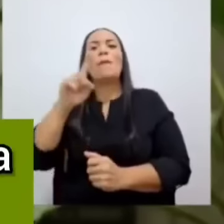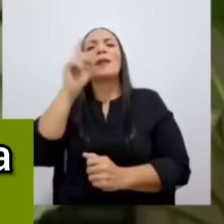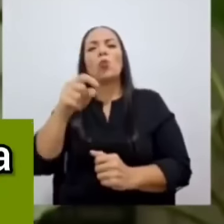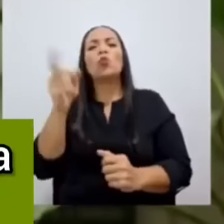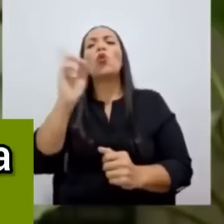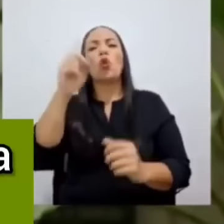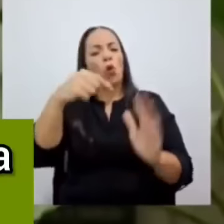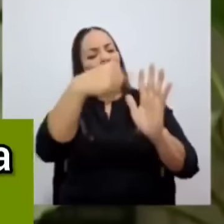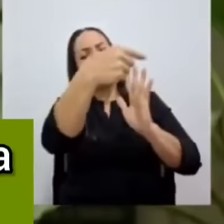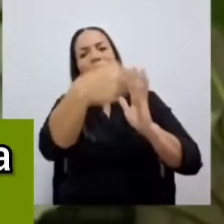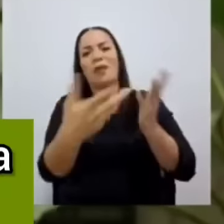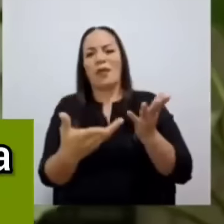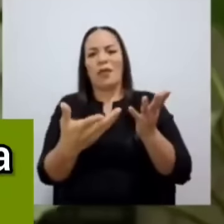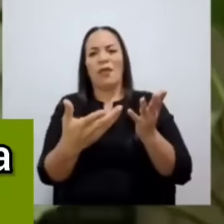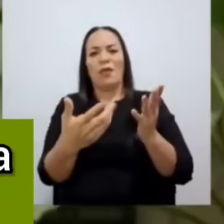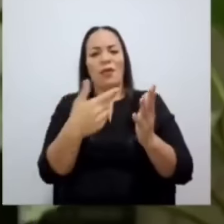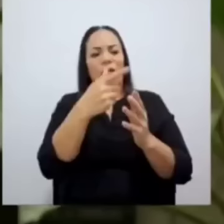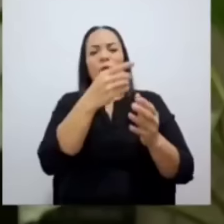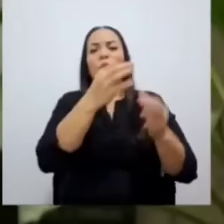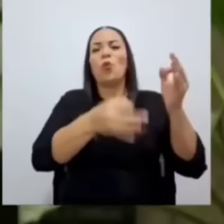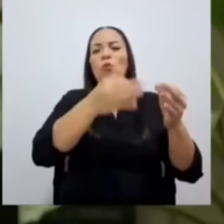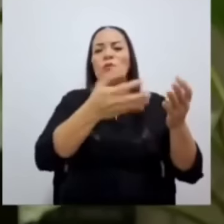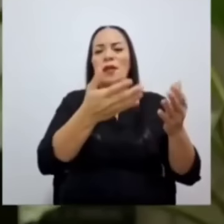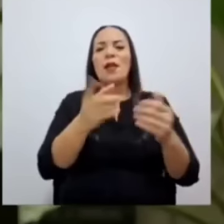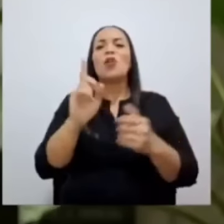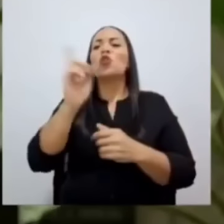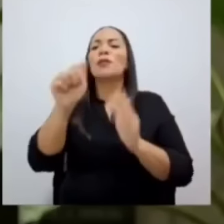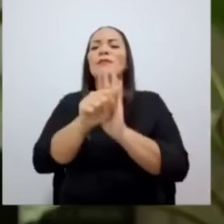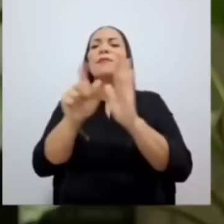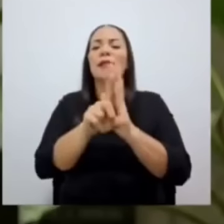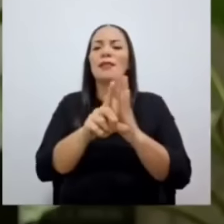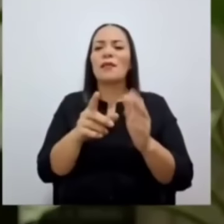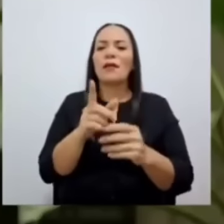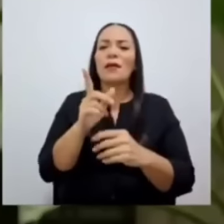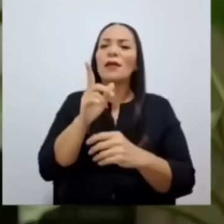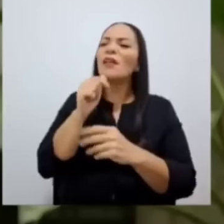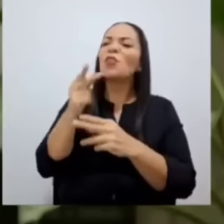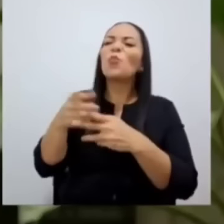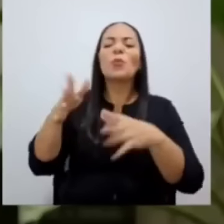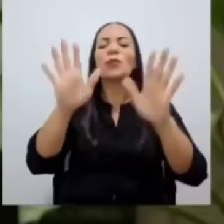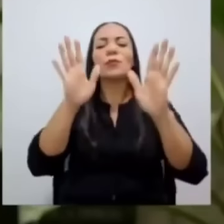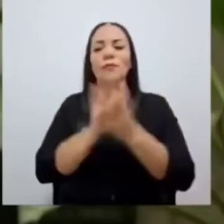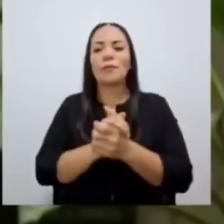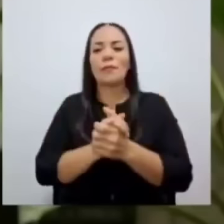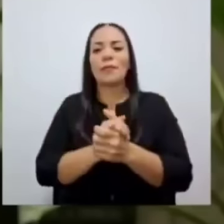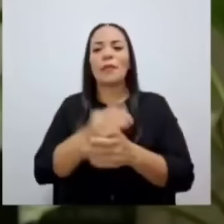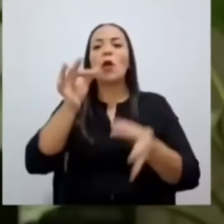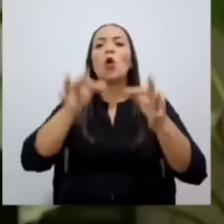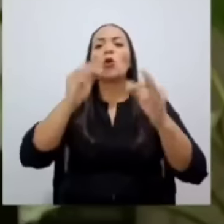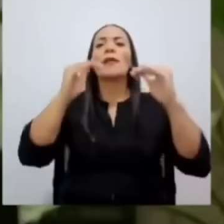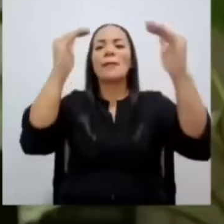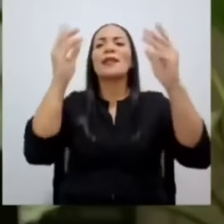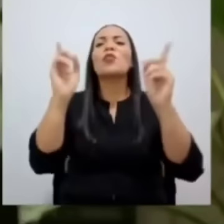la Asamblea Legislativa y dónde están? ¿Quién fue el que lo nombró? Bueno, la Corte Plena.